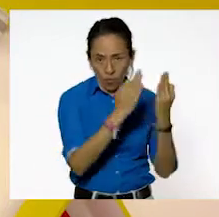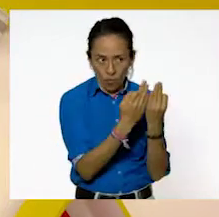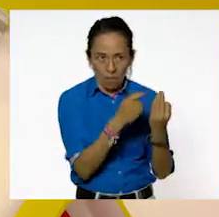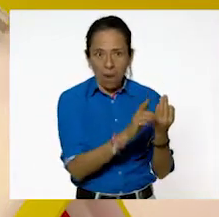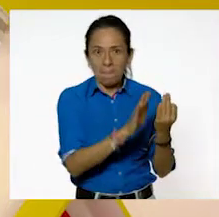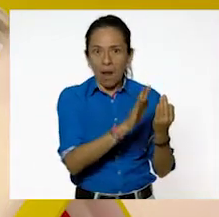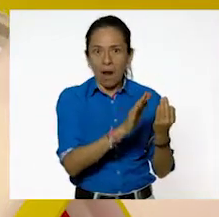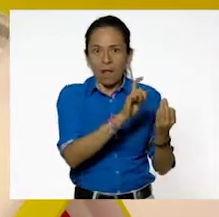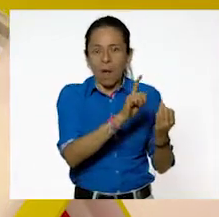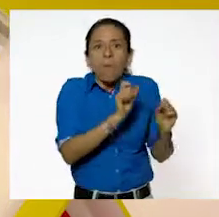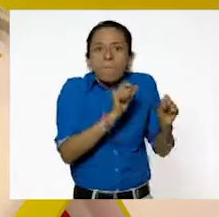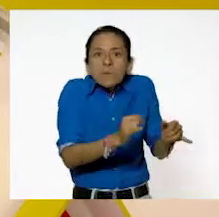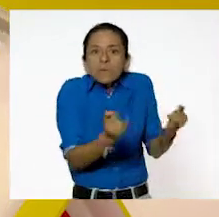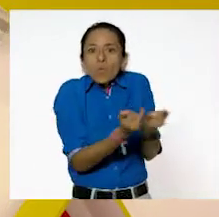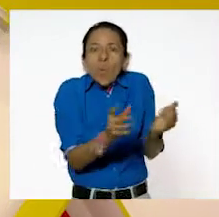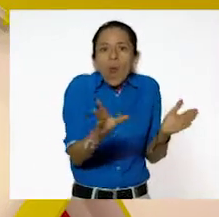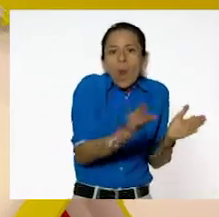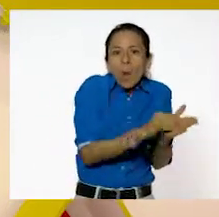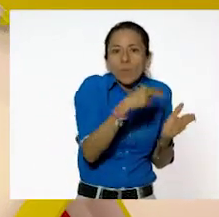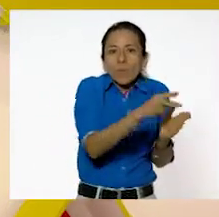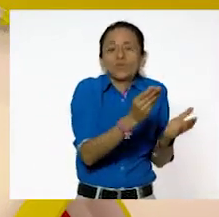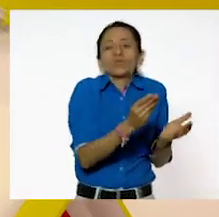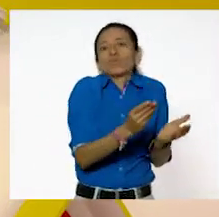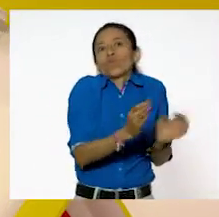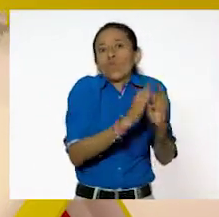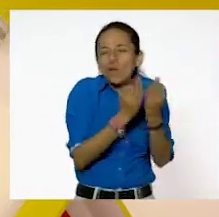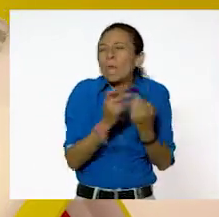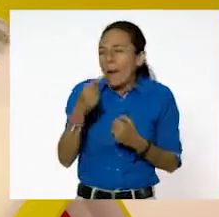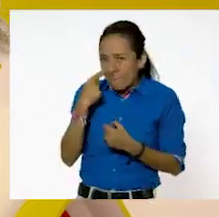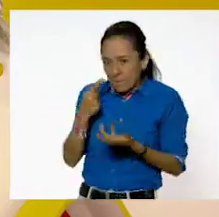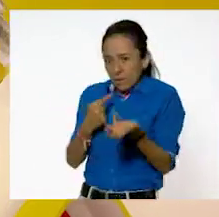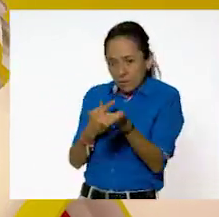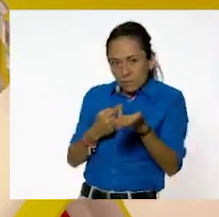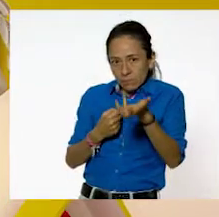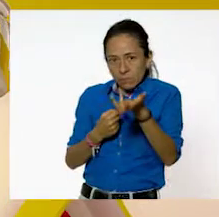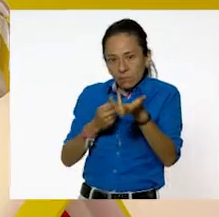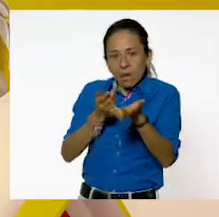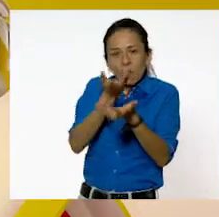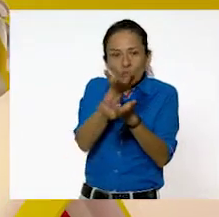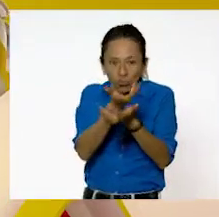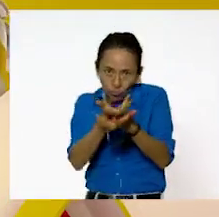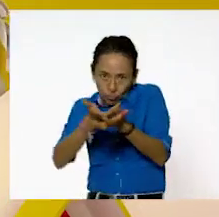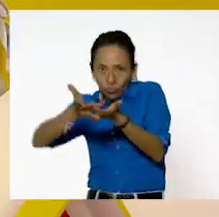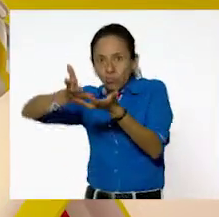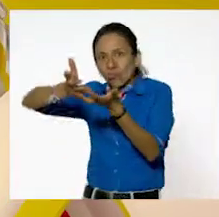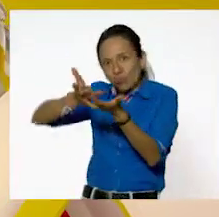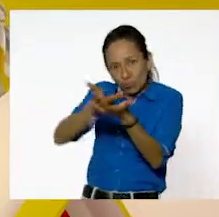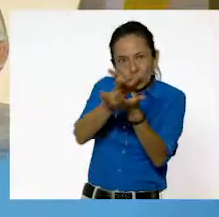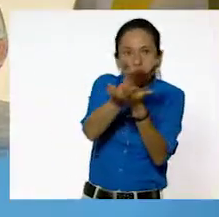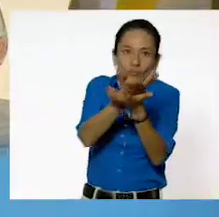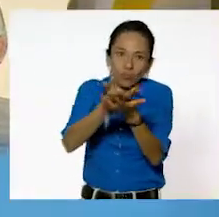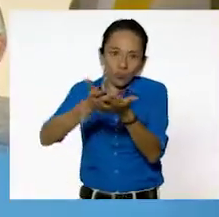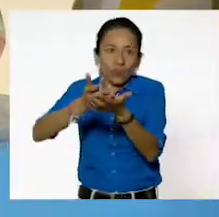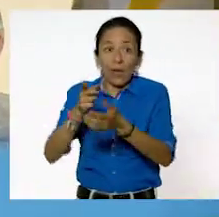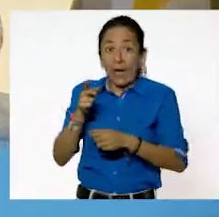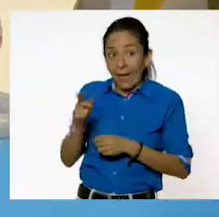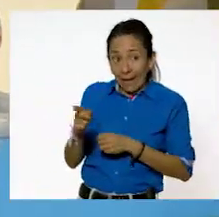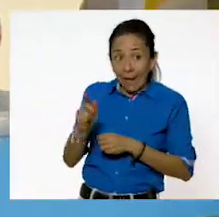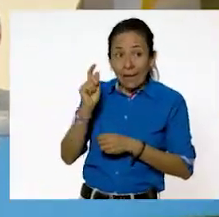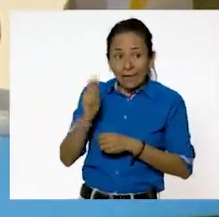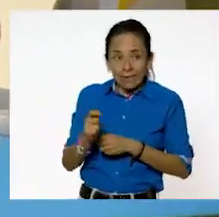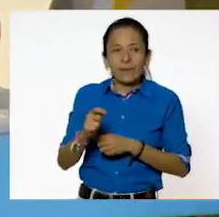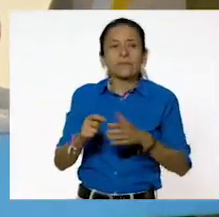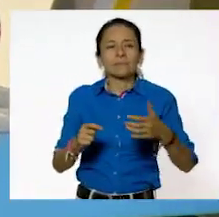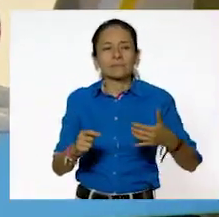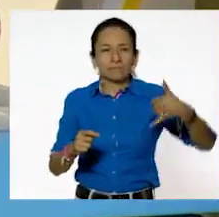adquirió la forma que tiene la copa. Ajá. Aquí a lo mejor si lo observamos con detenimiento, podríamos decir que el agua se ve o la forma del